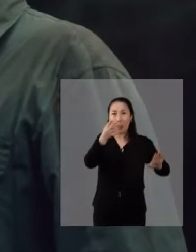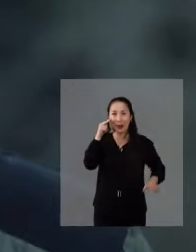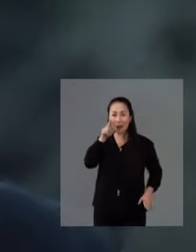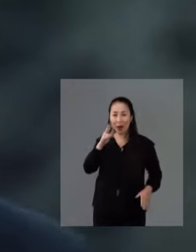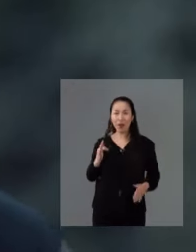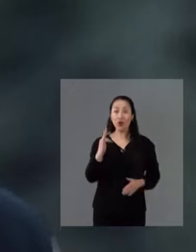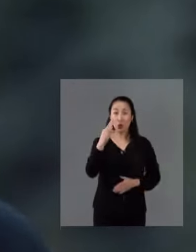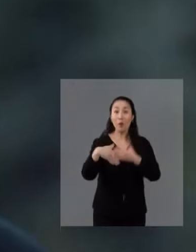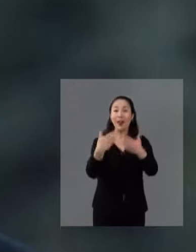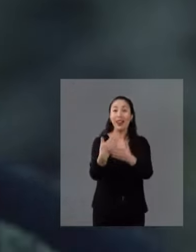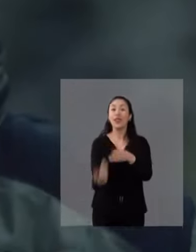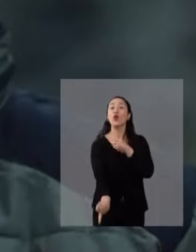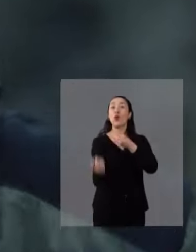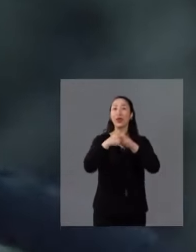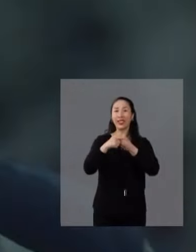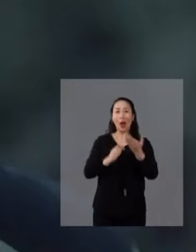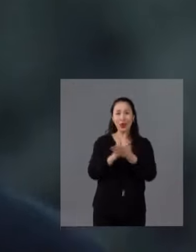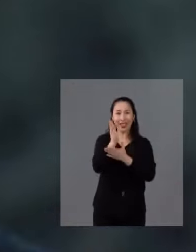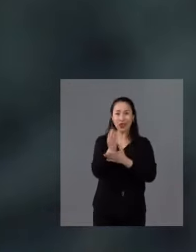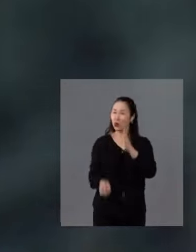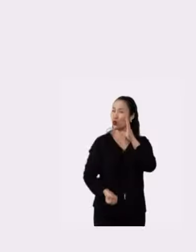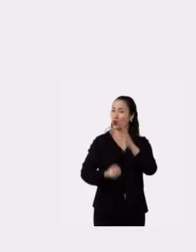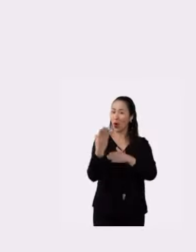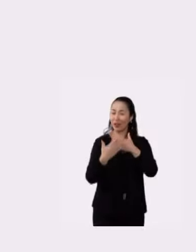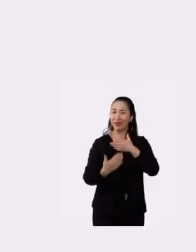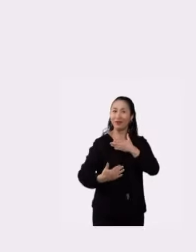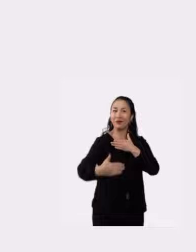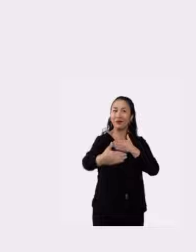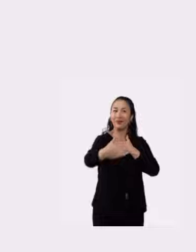para adelante. Únete a este nuevo comienzo.